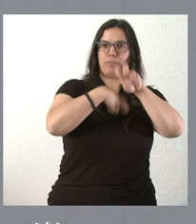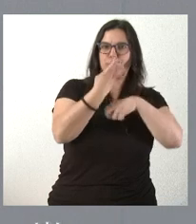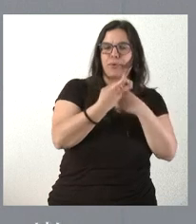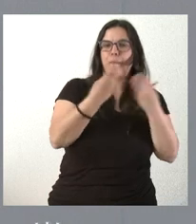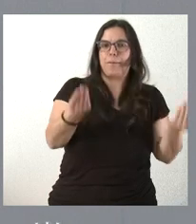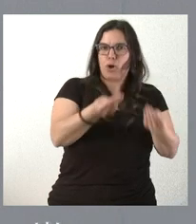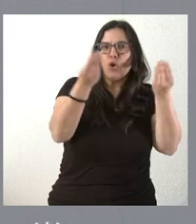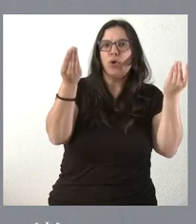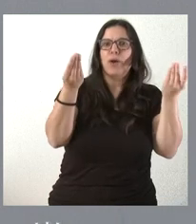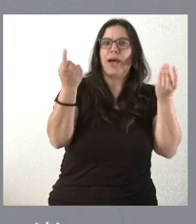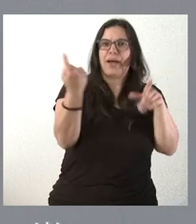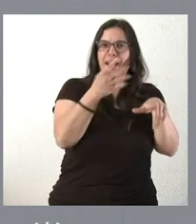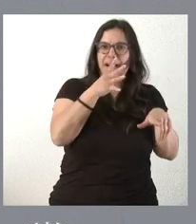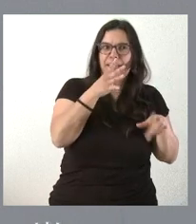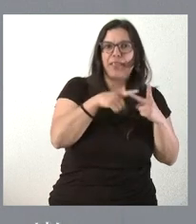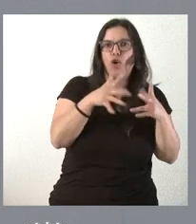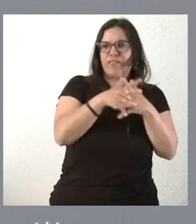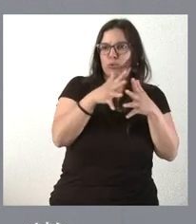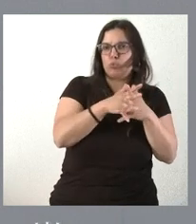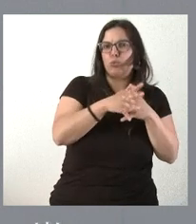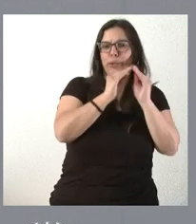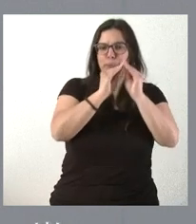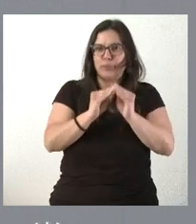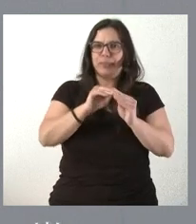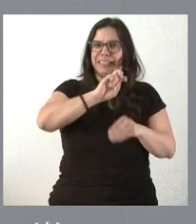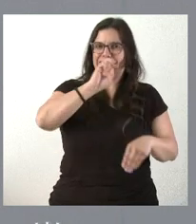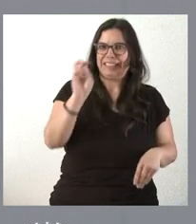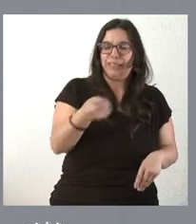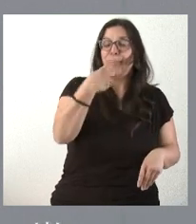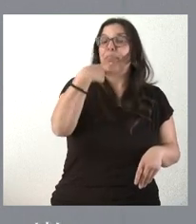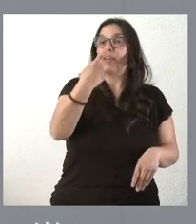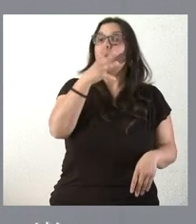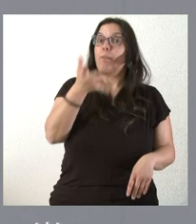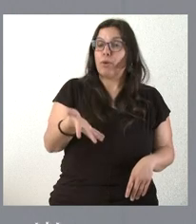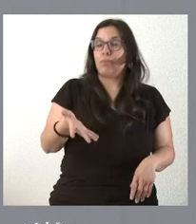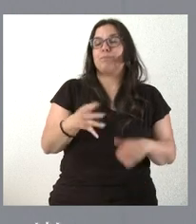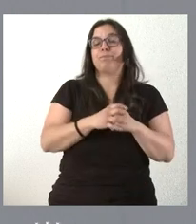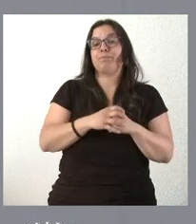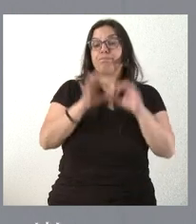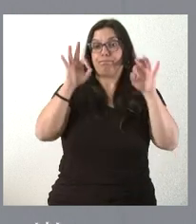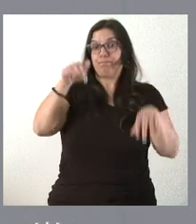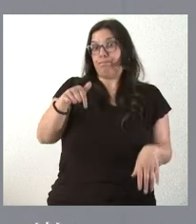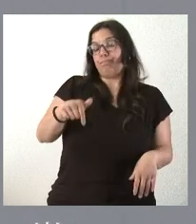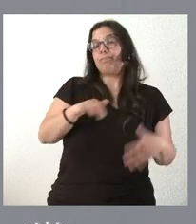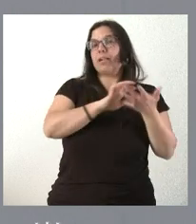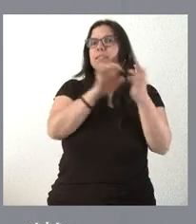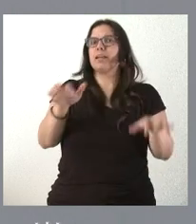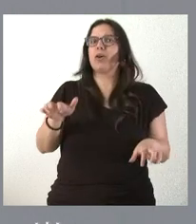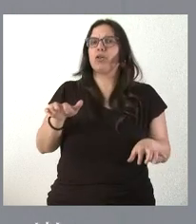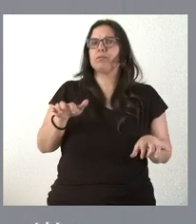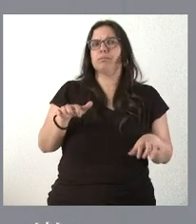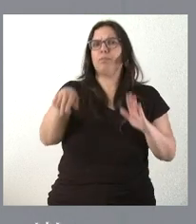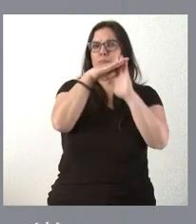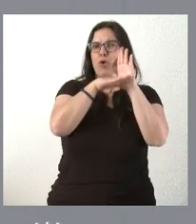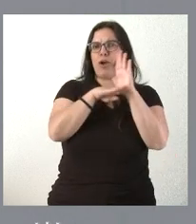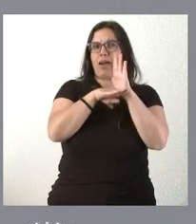mejora, de regadío, de infraestructuras y instalaciones. Digo esto porque aquí, en Castilla y León, sí tenemos claramente